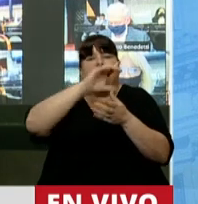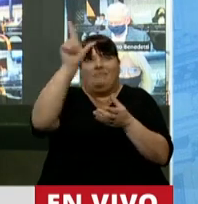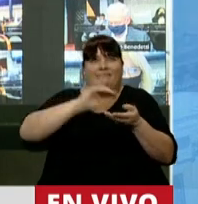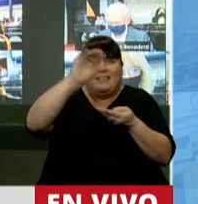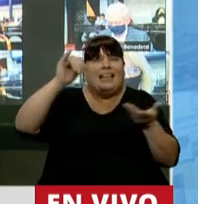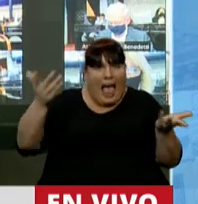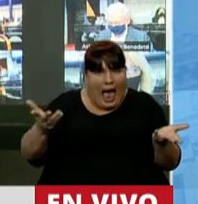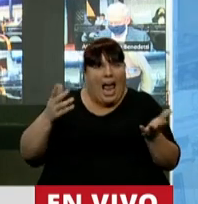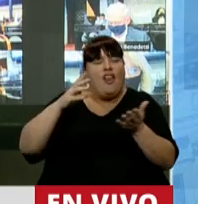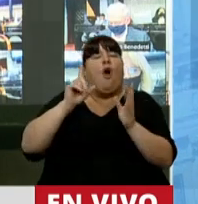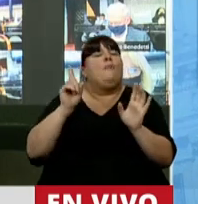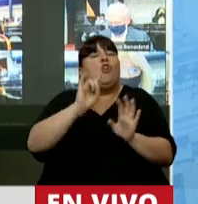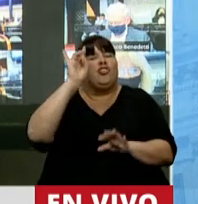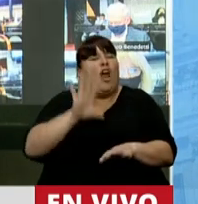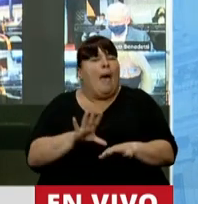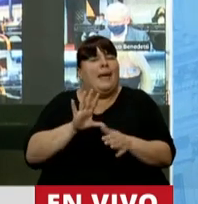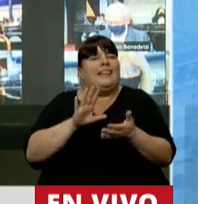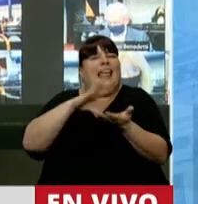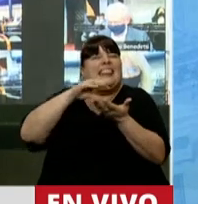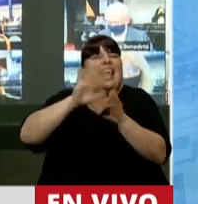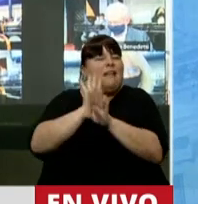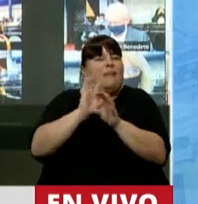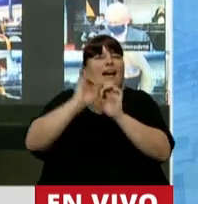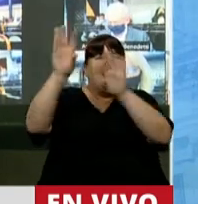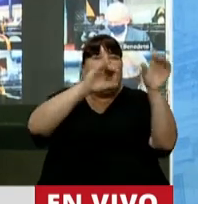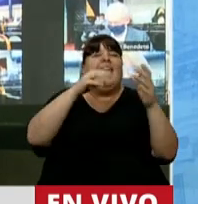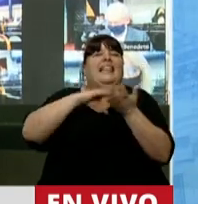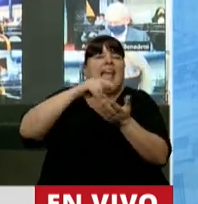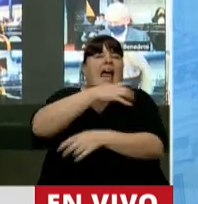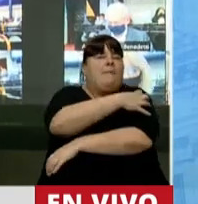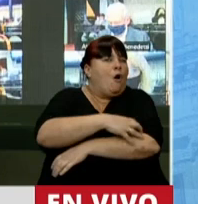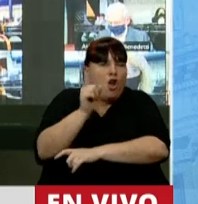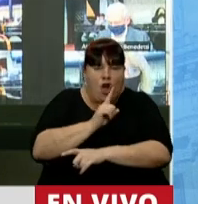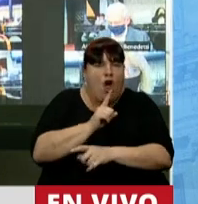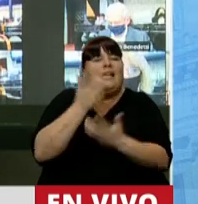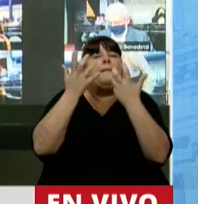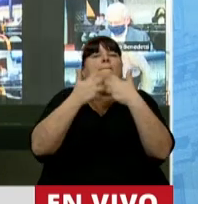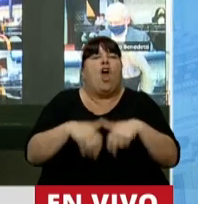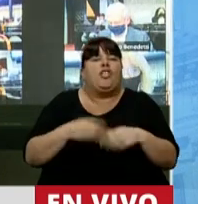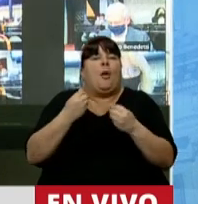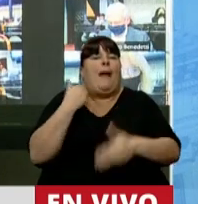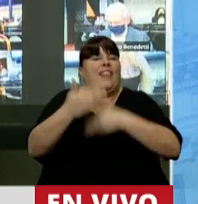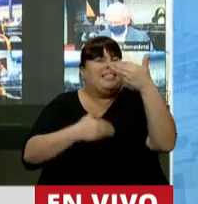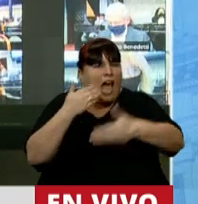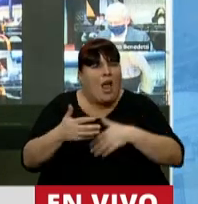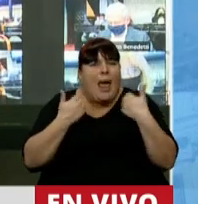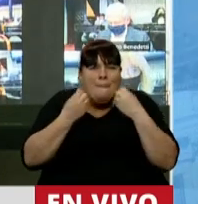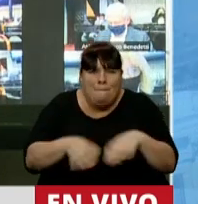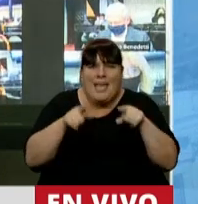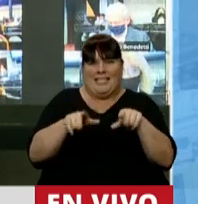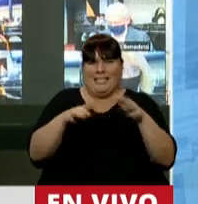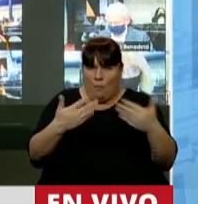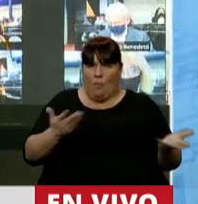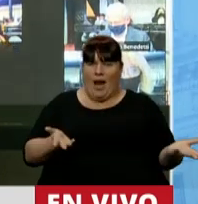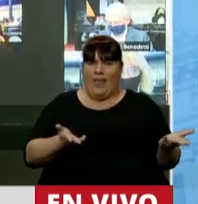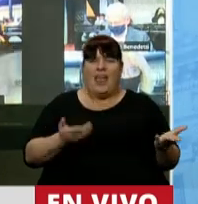tierra. Claro que sí, no es solamente tierra. No es que tengan tierra y sigan pobres. Es un proyecto de desarrollo. Podríamos haber empezado con